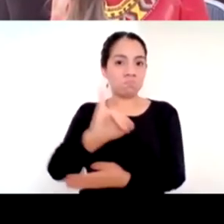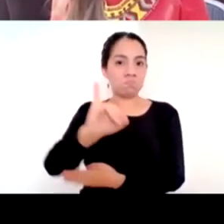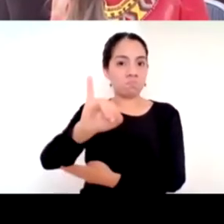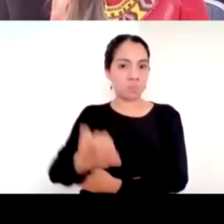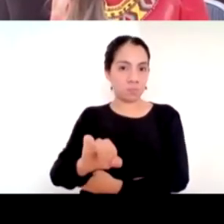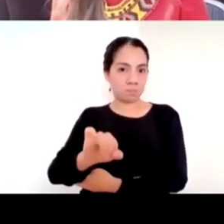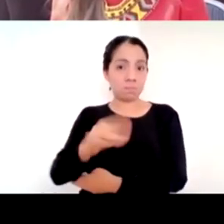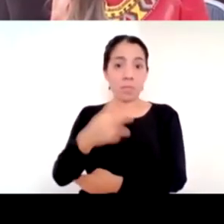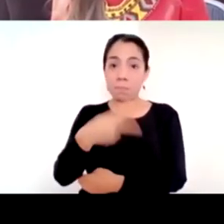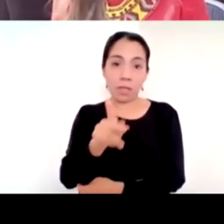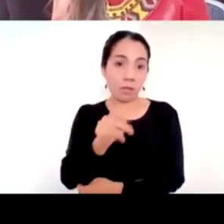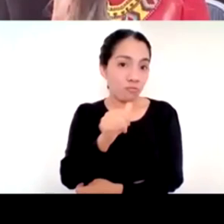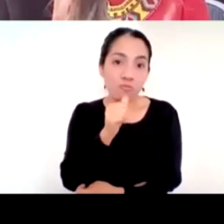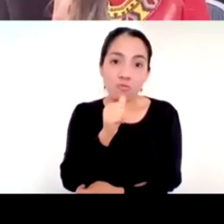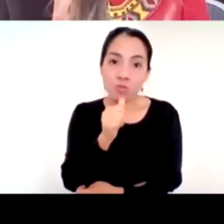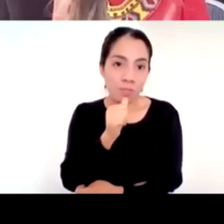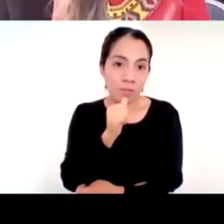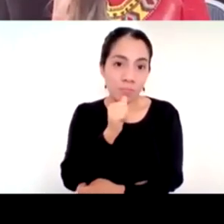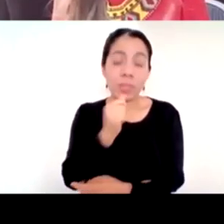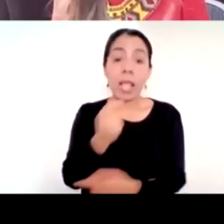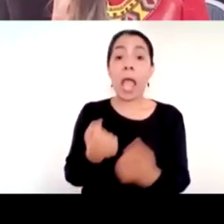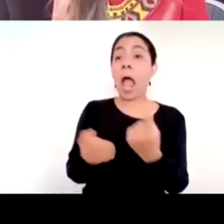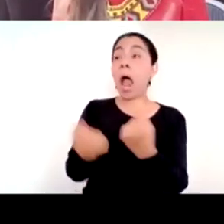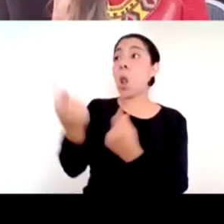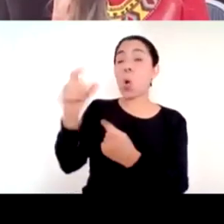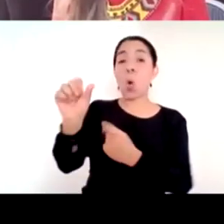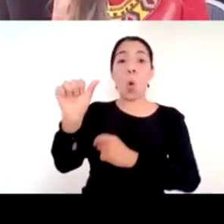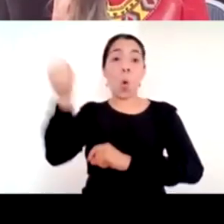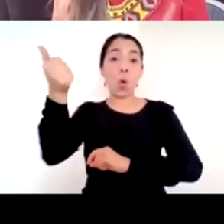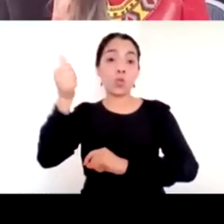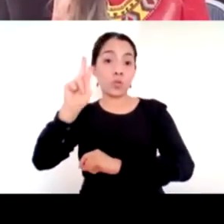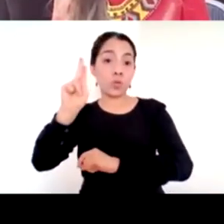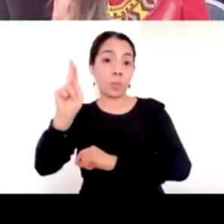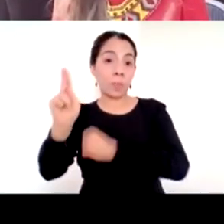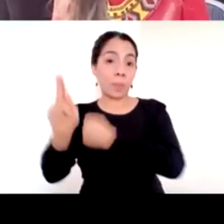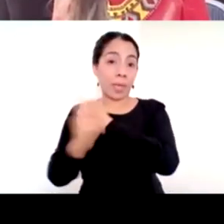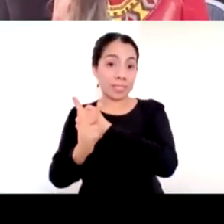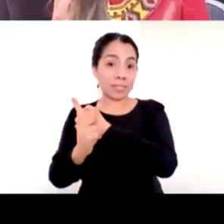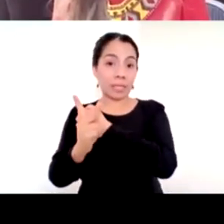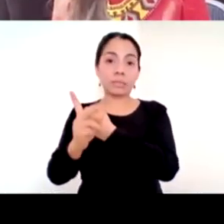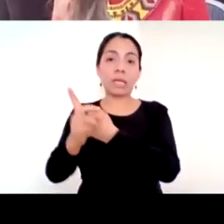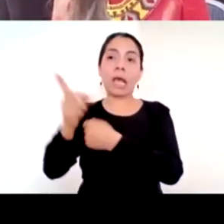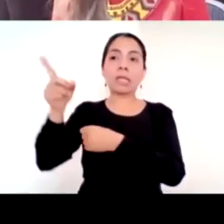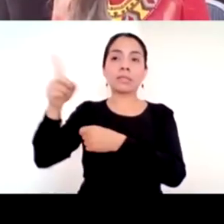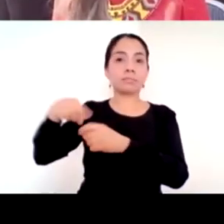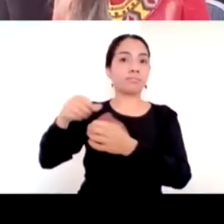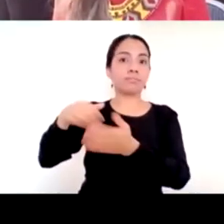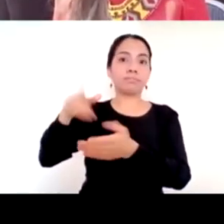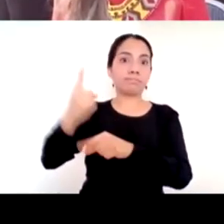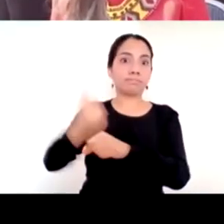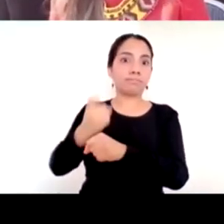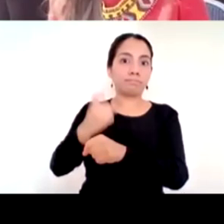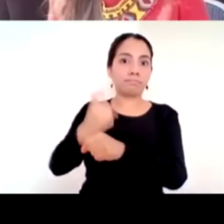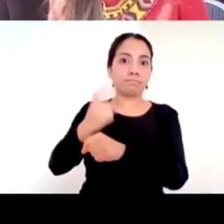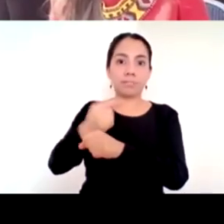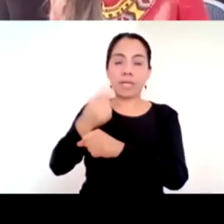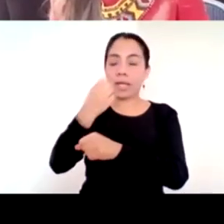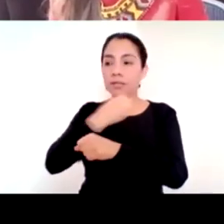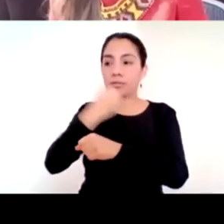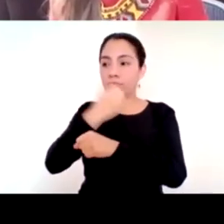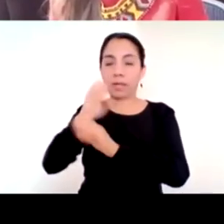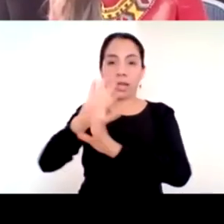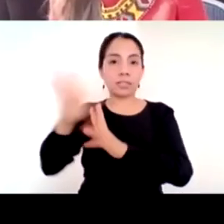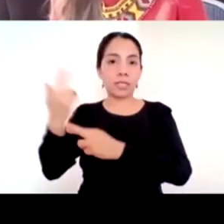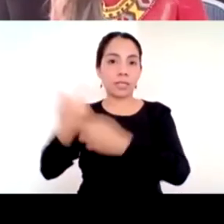fue aventar a los niños por delante y a todo lo demás por detrás. Entonces, creo que es una ruta